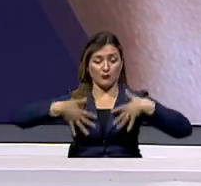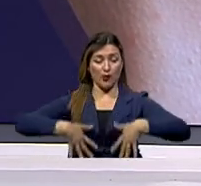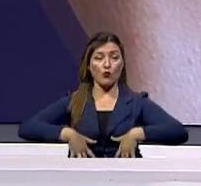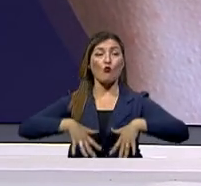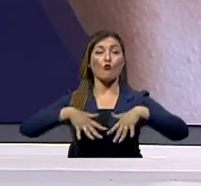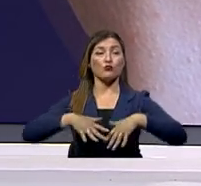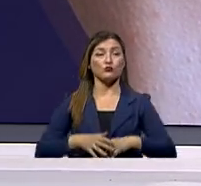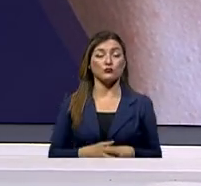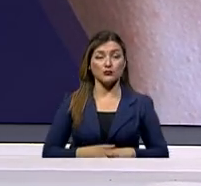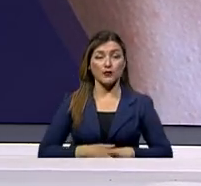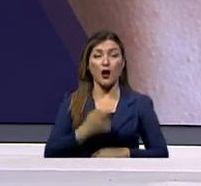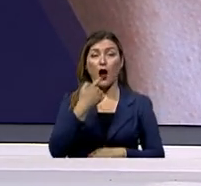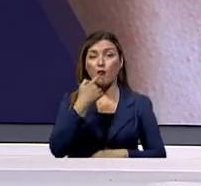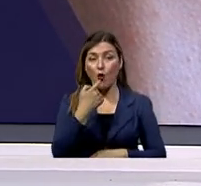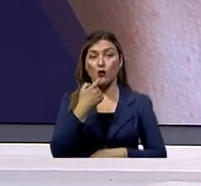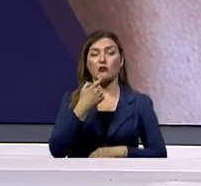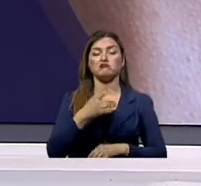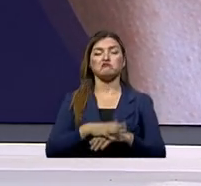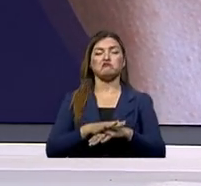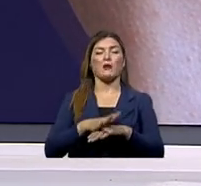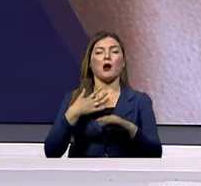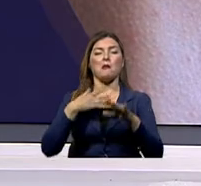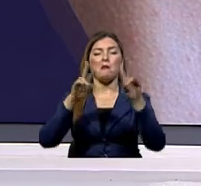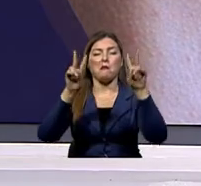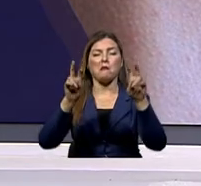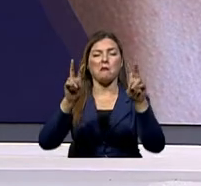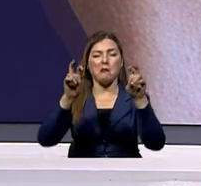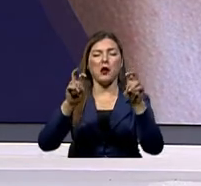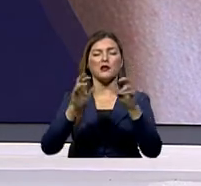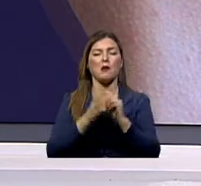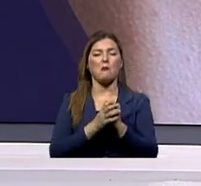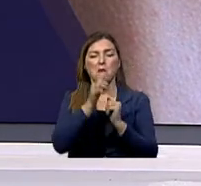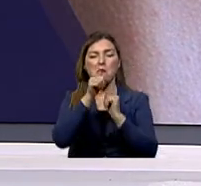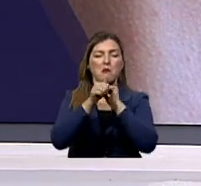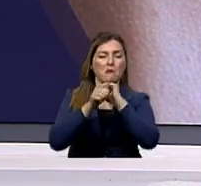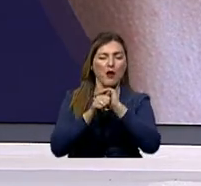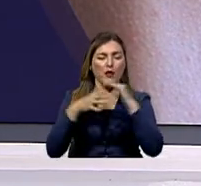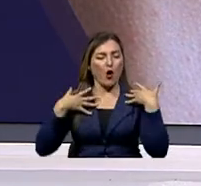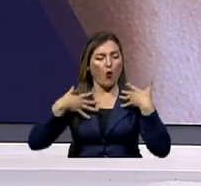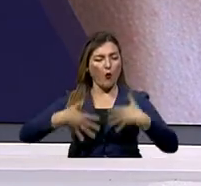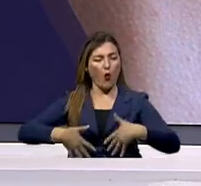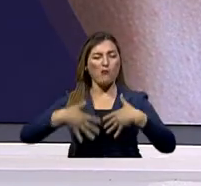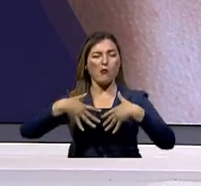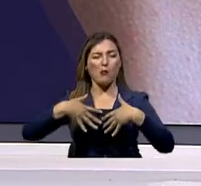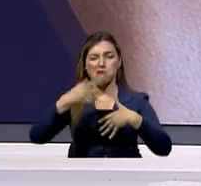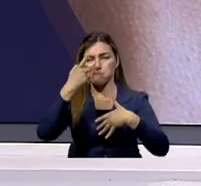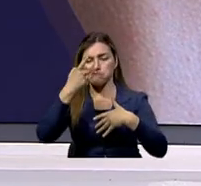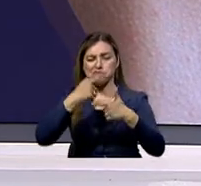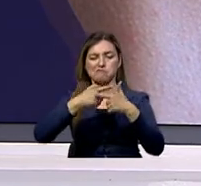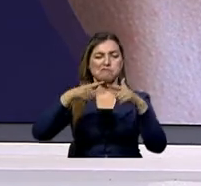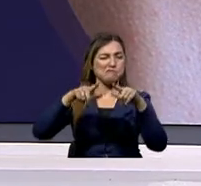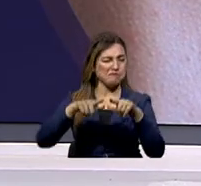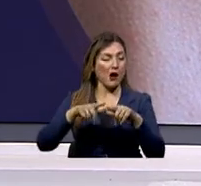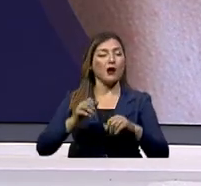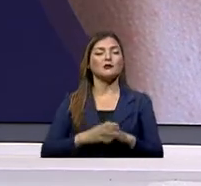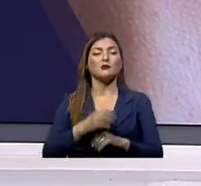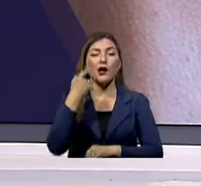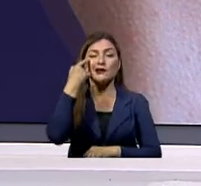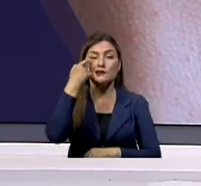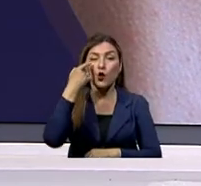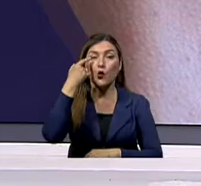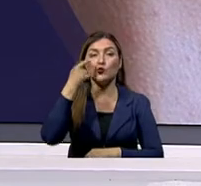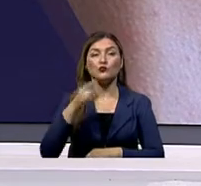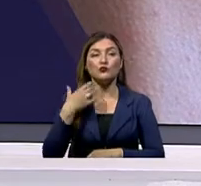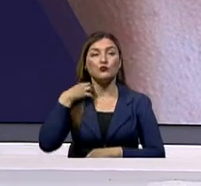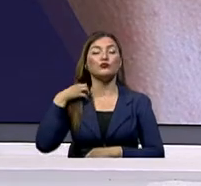mucosa bucal, en la parte genital, en la zona rectal, e inclusive a veces en la conjuntiva de los ojos. Vean ustedes que estos melanomas tienen